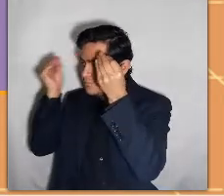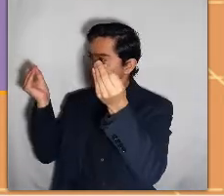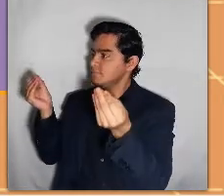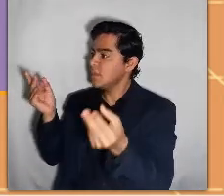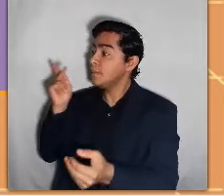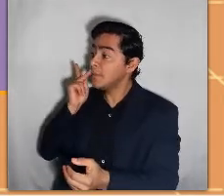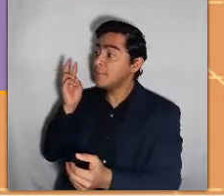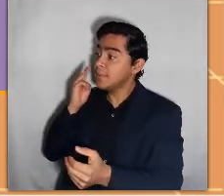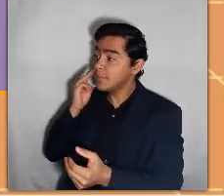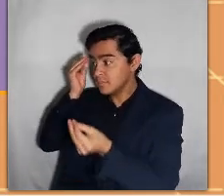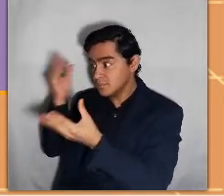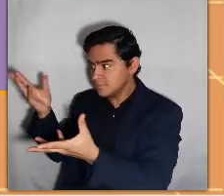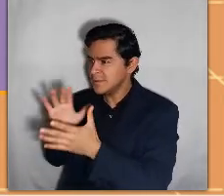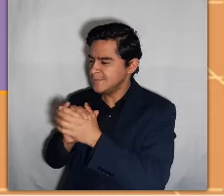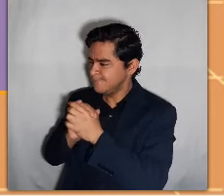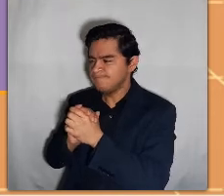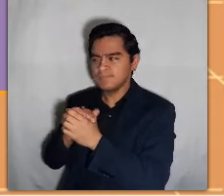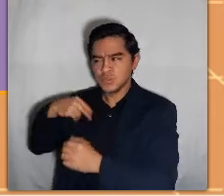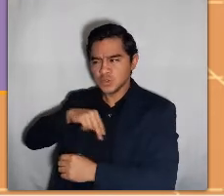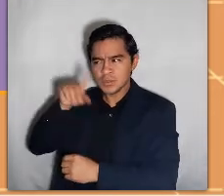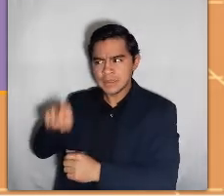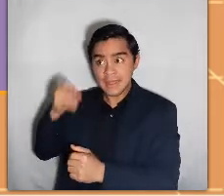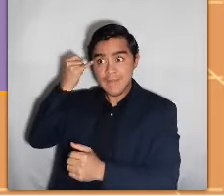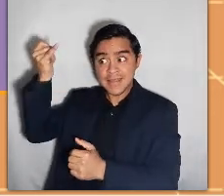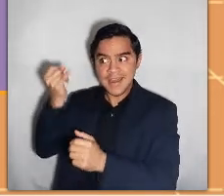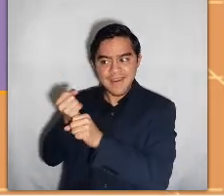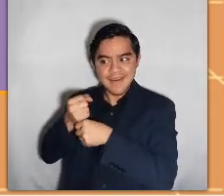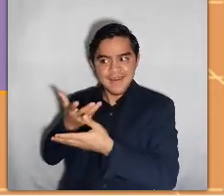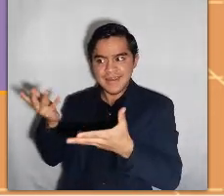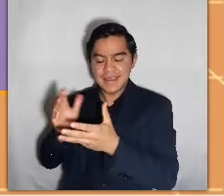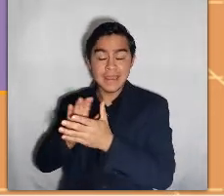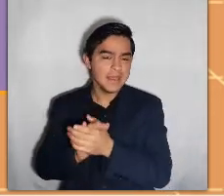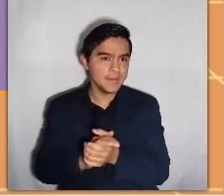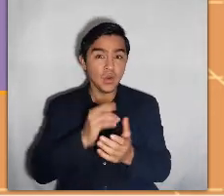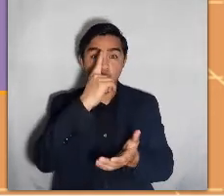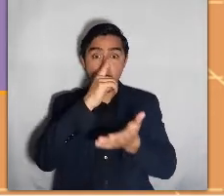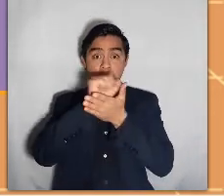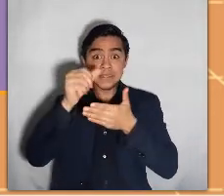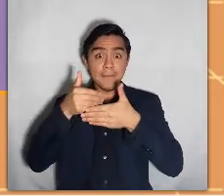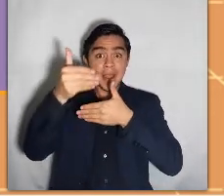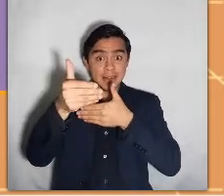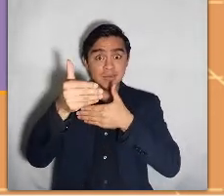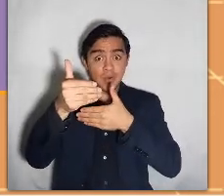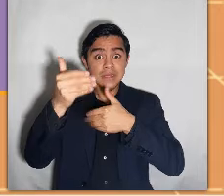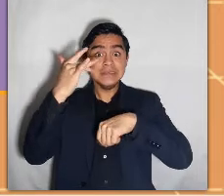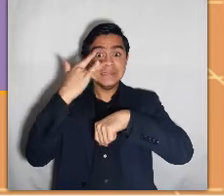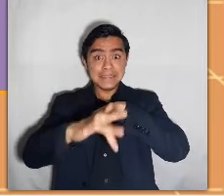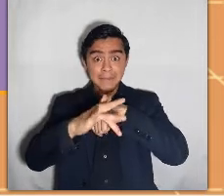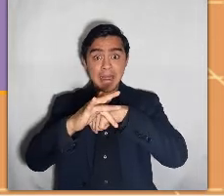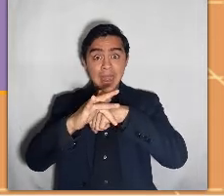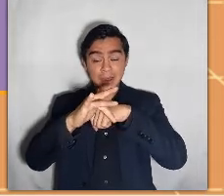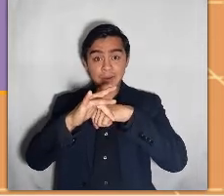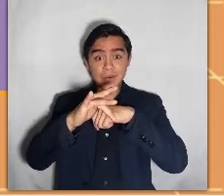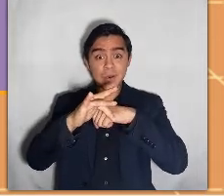Esta chica no entra en razón, decían el rey y la reina. Algo debemos hacer. Así que a la semana siguiente